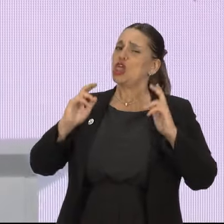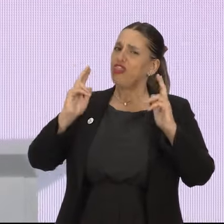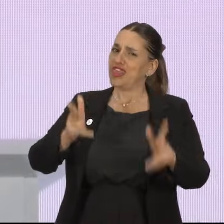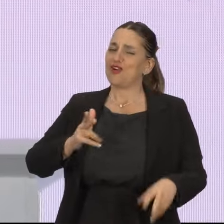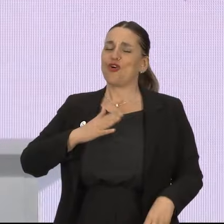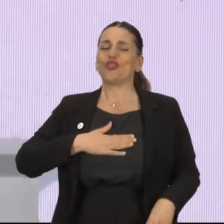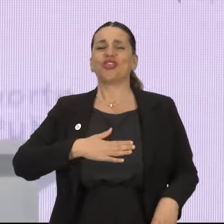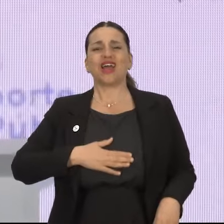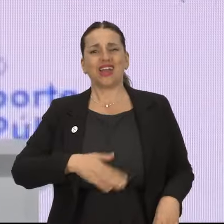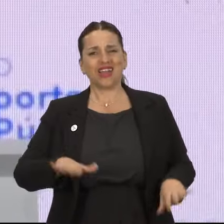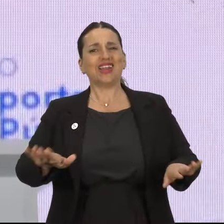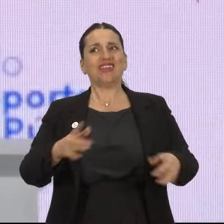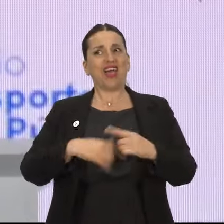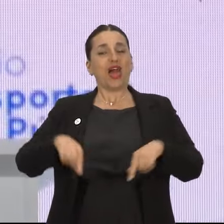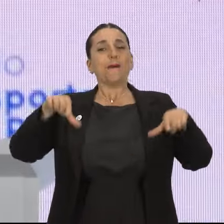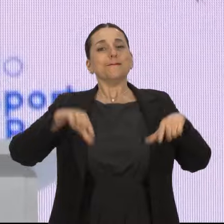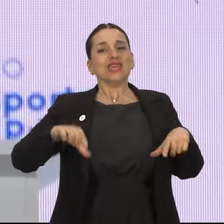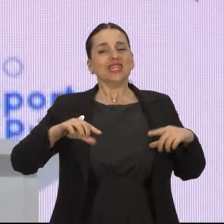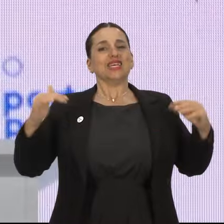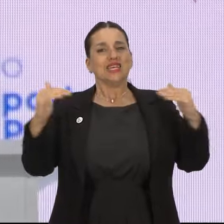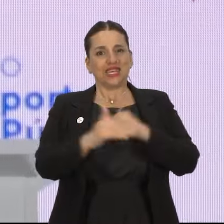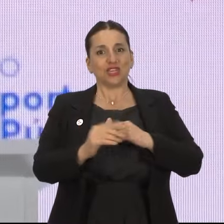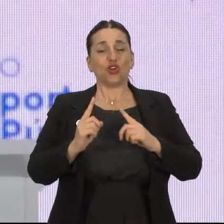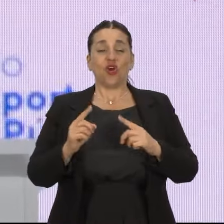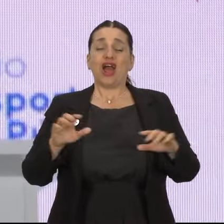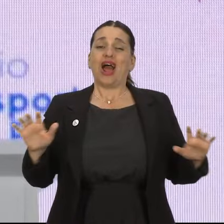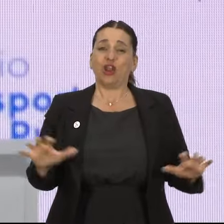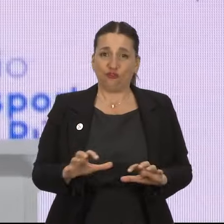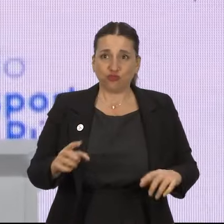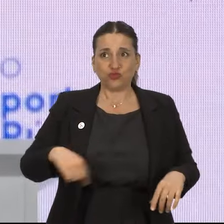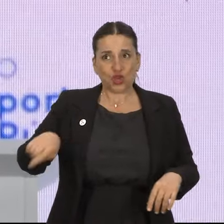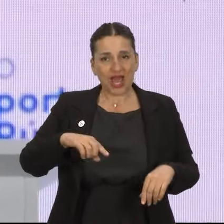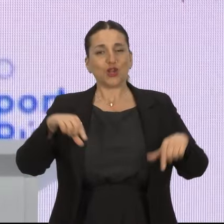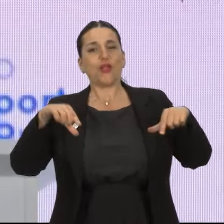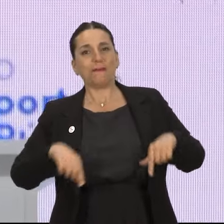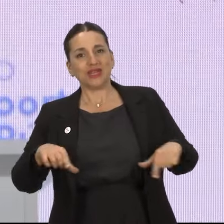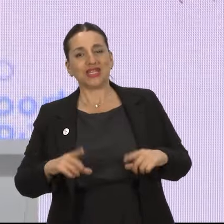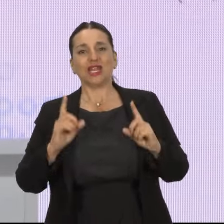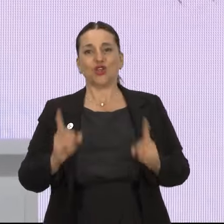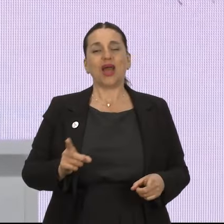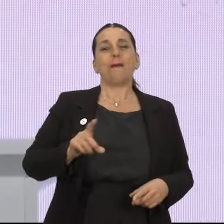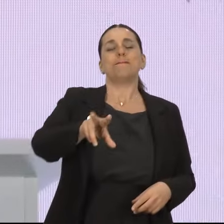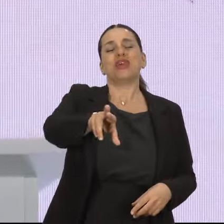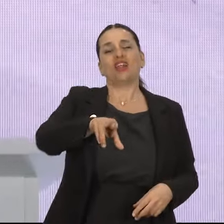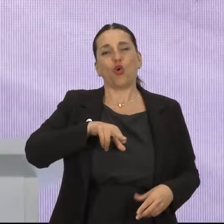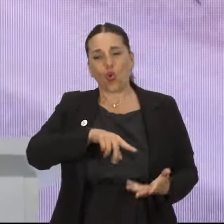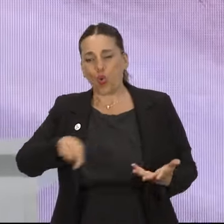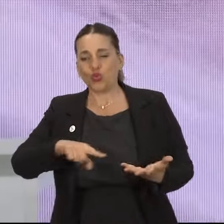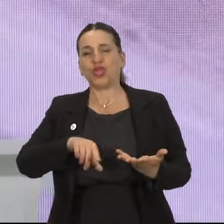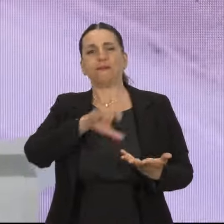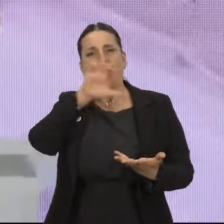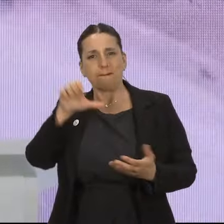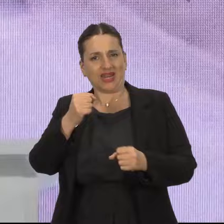con enorme tranquilidad a José Luis, a los funcionarios del ministerio, a Vialidad,